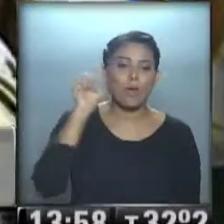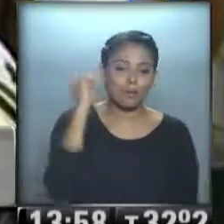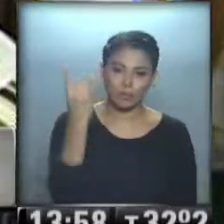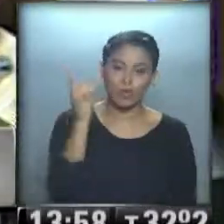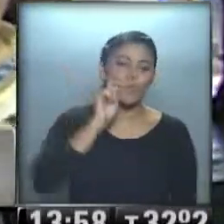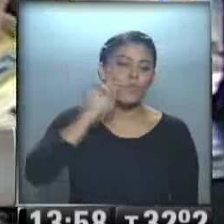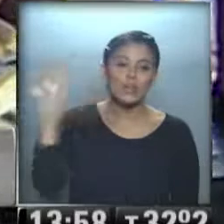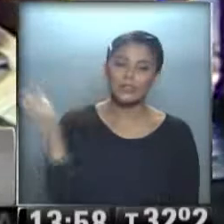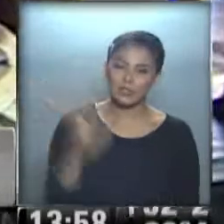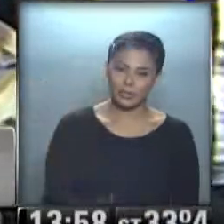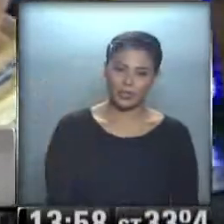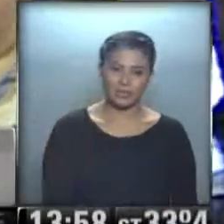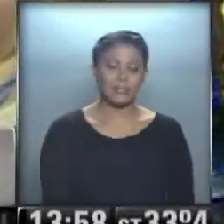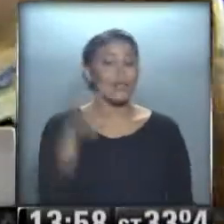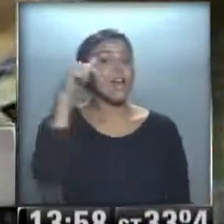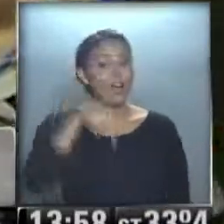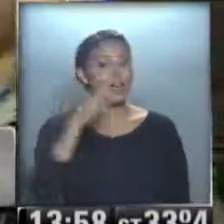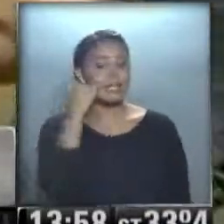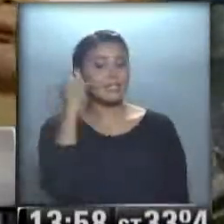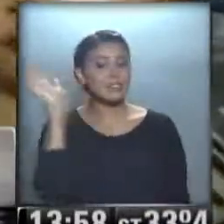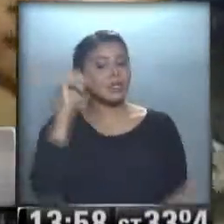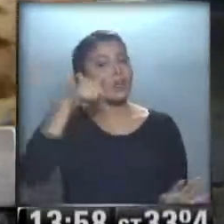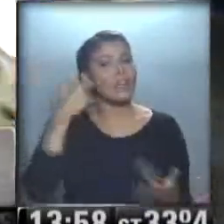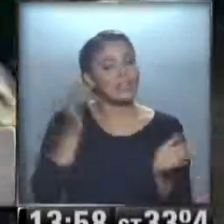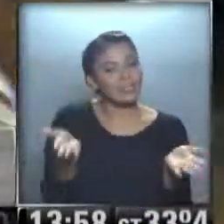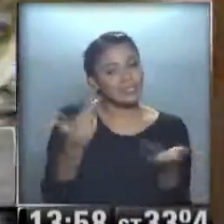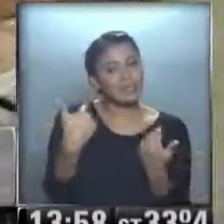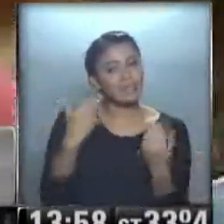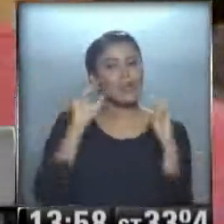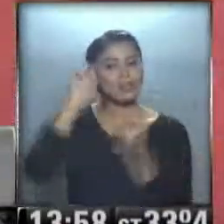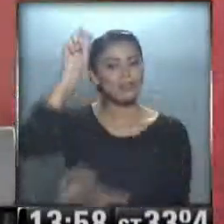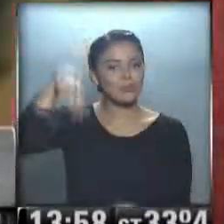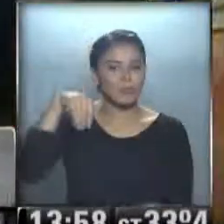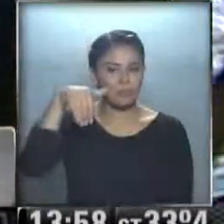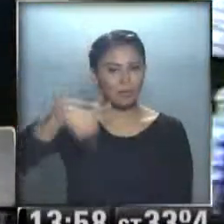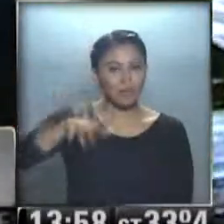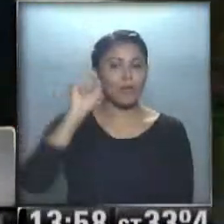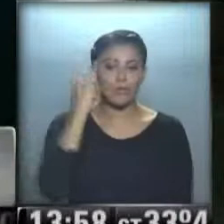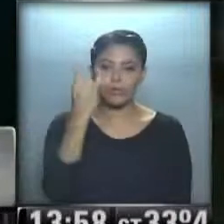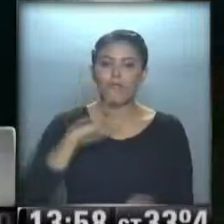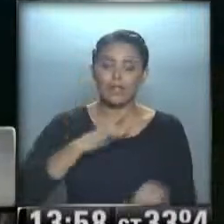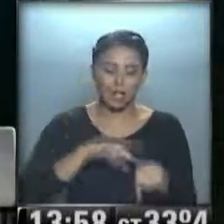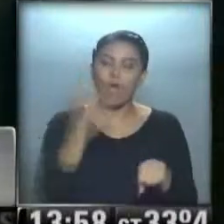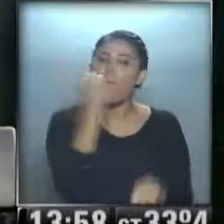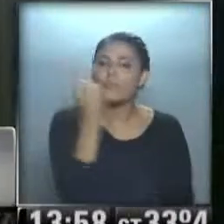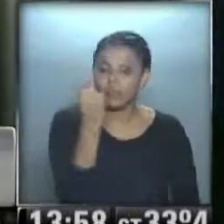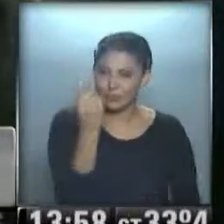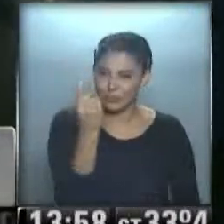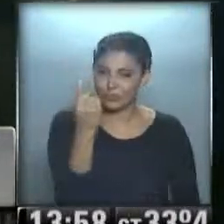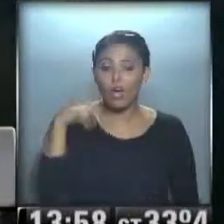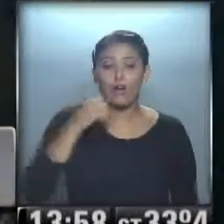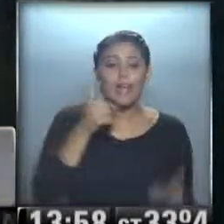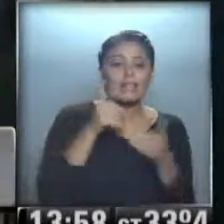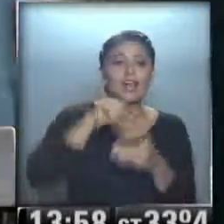Un beso grande para todos. Están enviados, entonces las dejamos subir al micro rumbo a Gualeguaychú porque está saliendo. Falta exactamente un minuto. A ver, nos